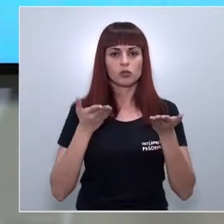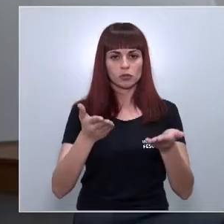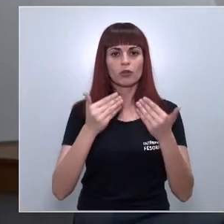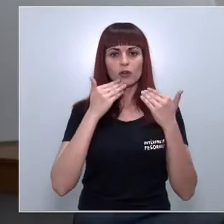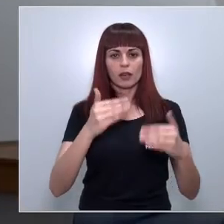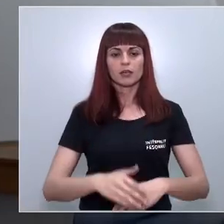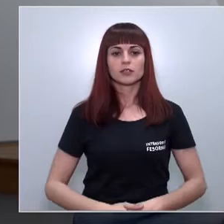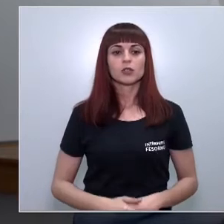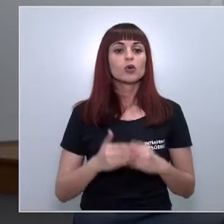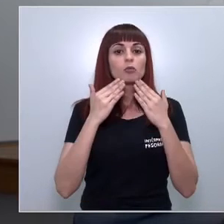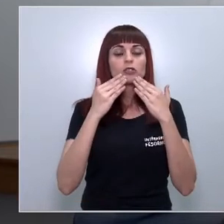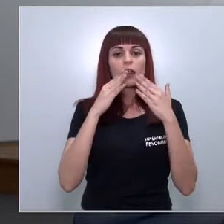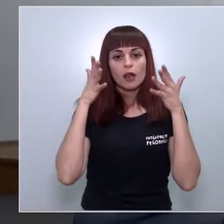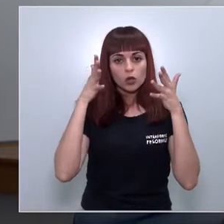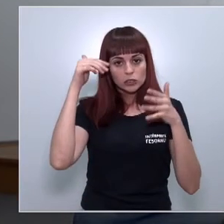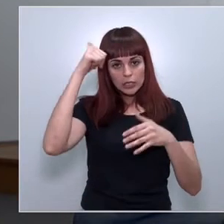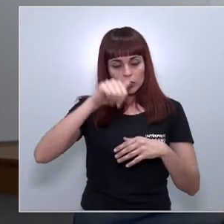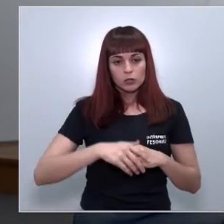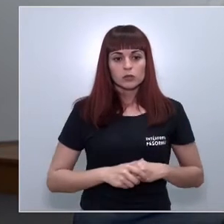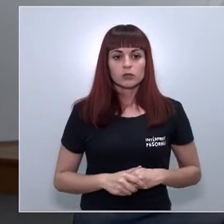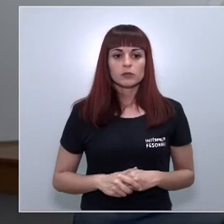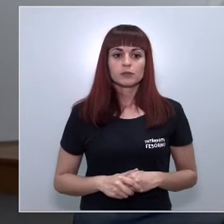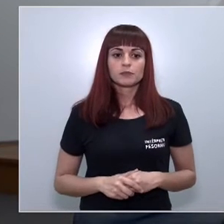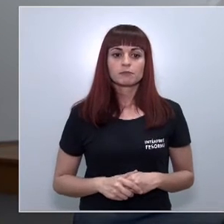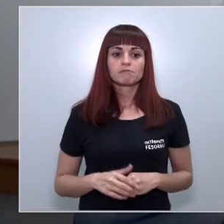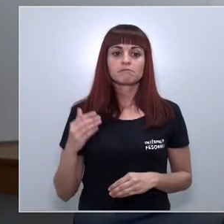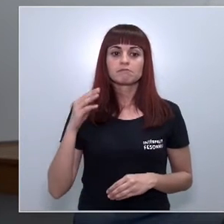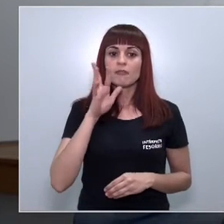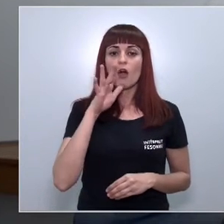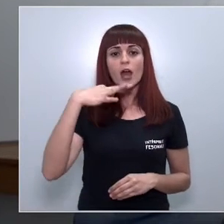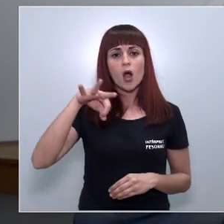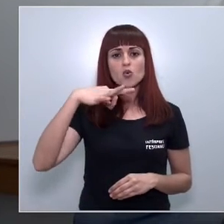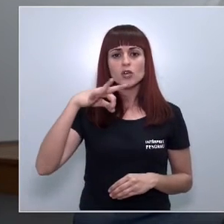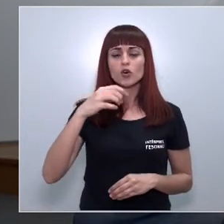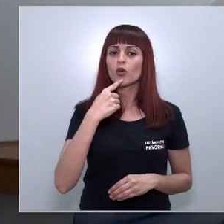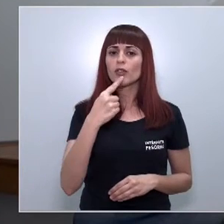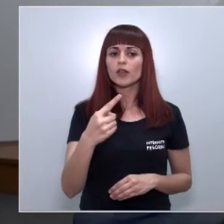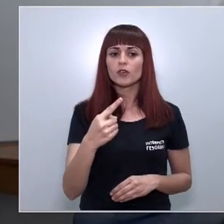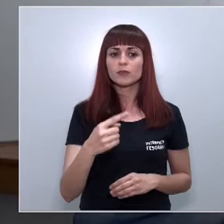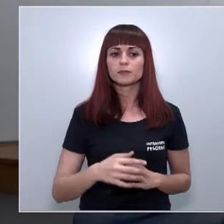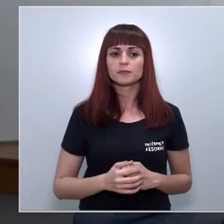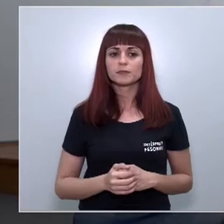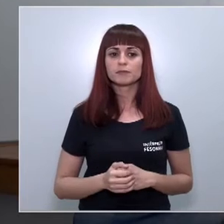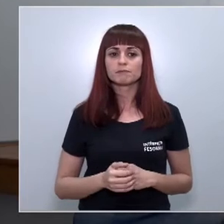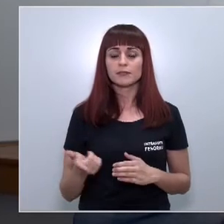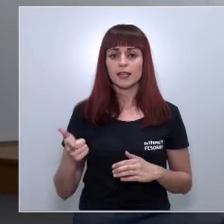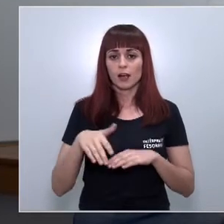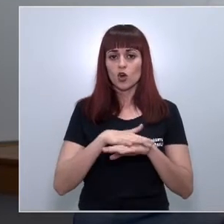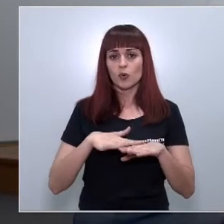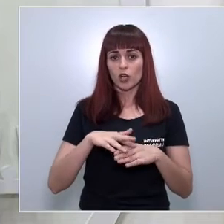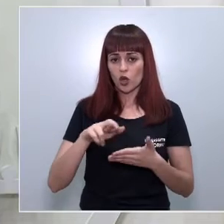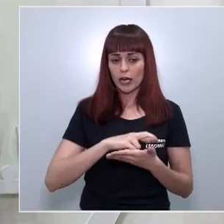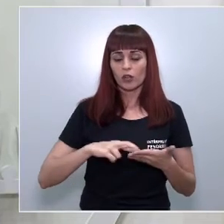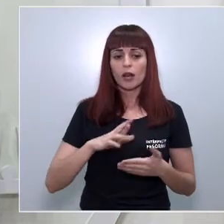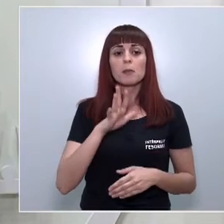gracias muchas gracias consejero y bueno ya únicamente me queda decirles que desde el ejecutivo regional con